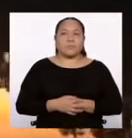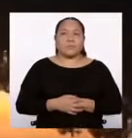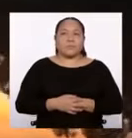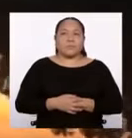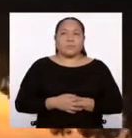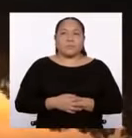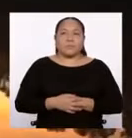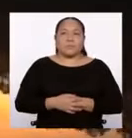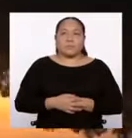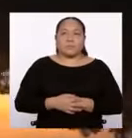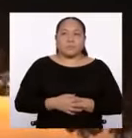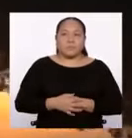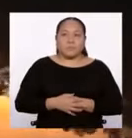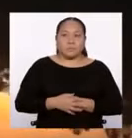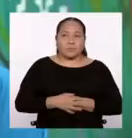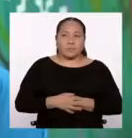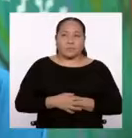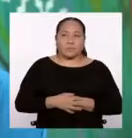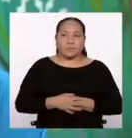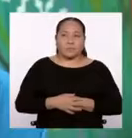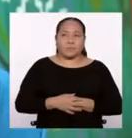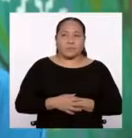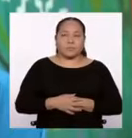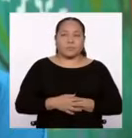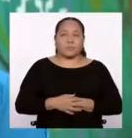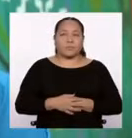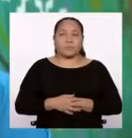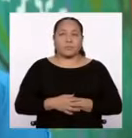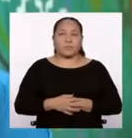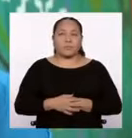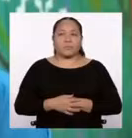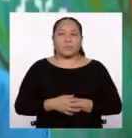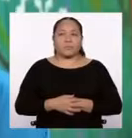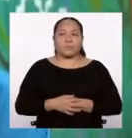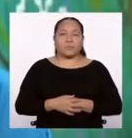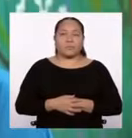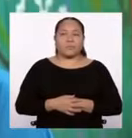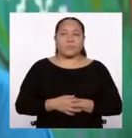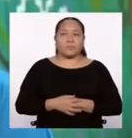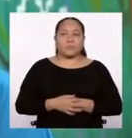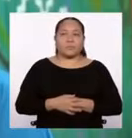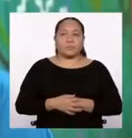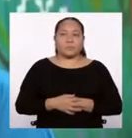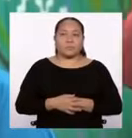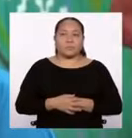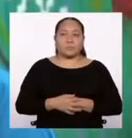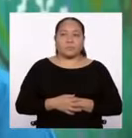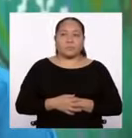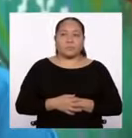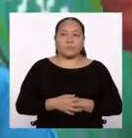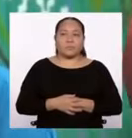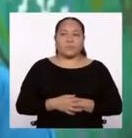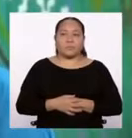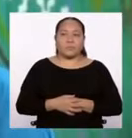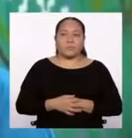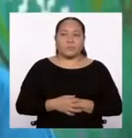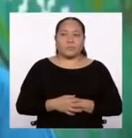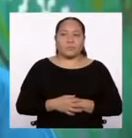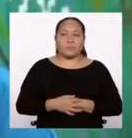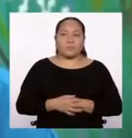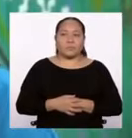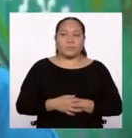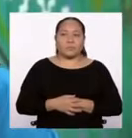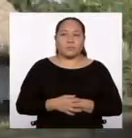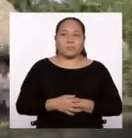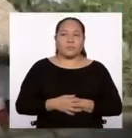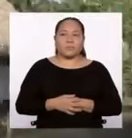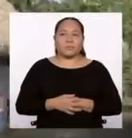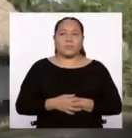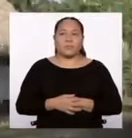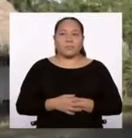Cusizón, ¡Pero no es muy importante el para iglesia!